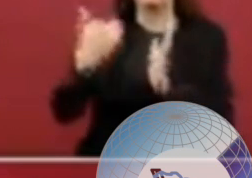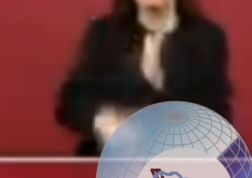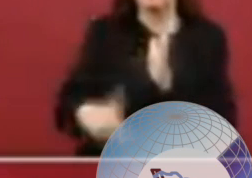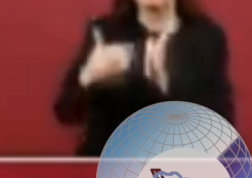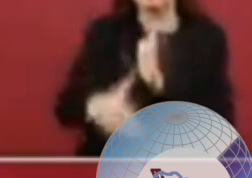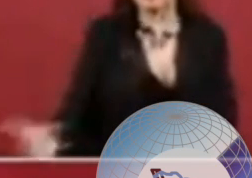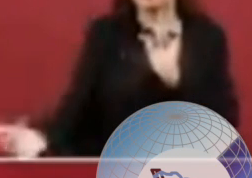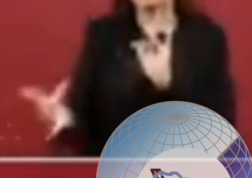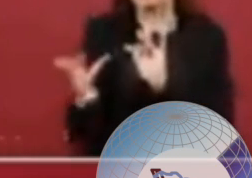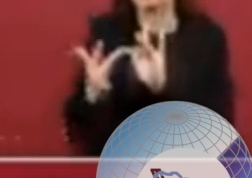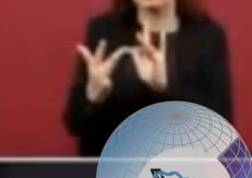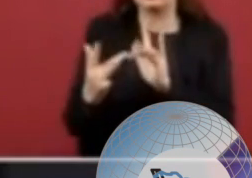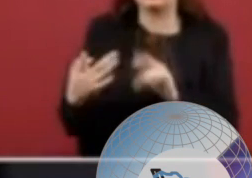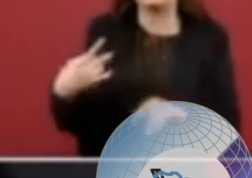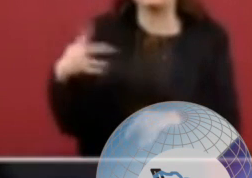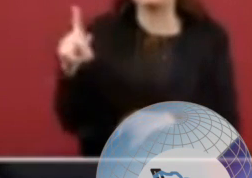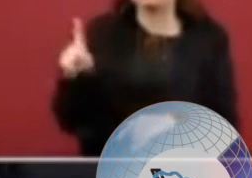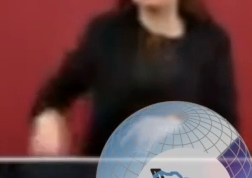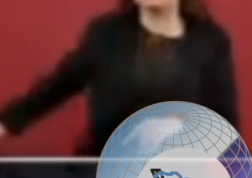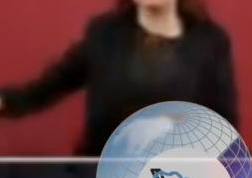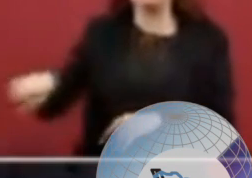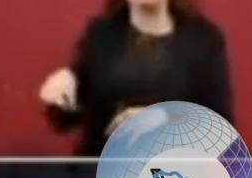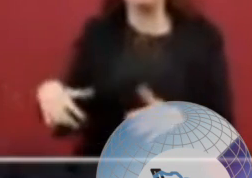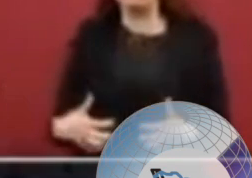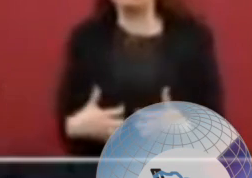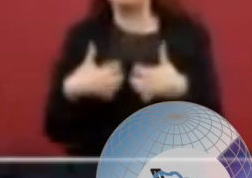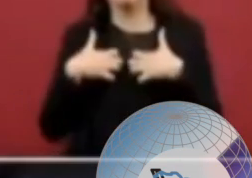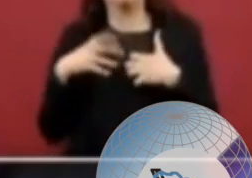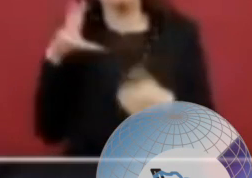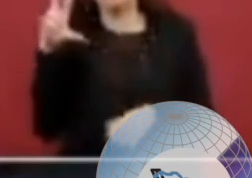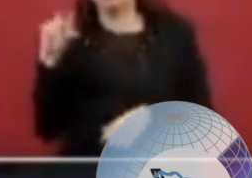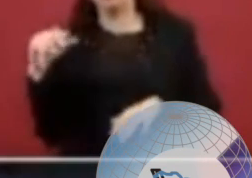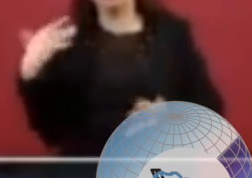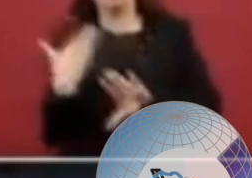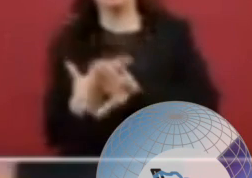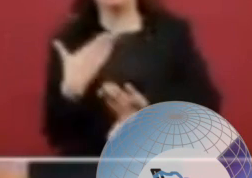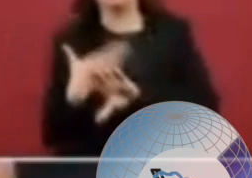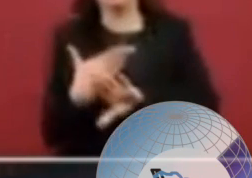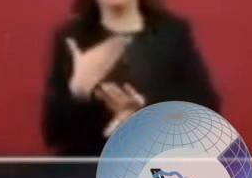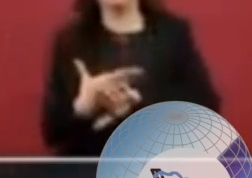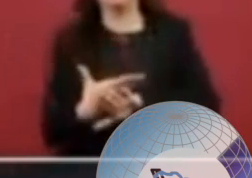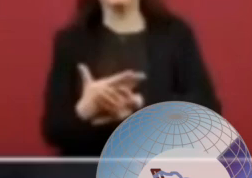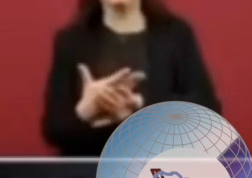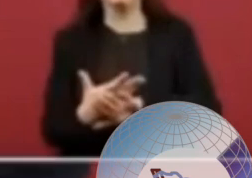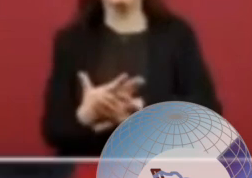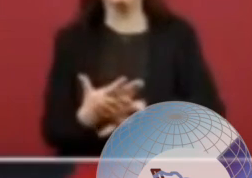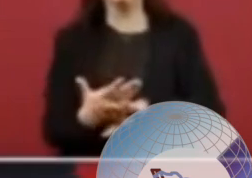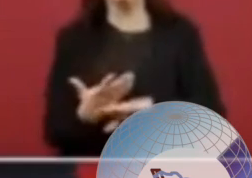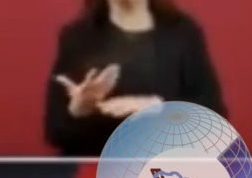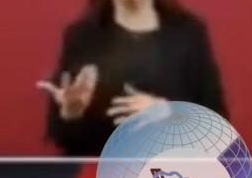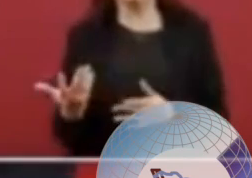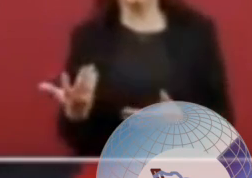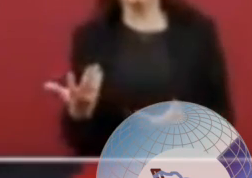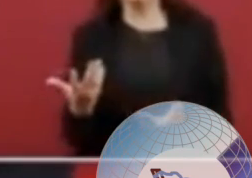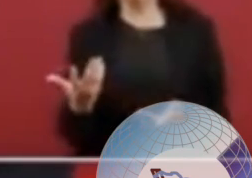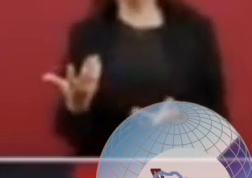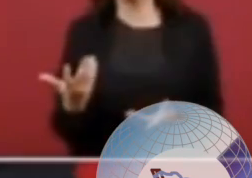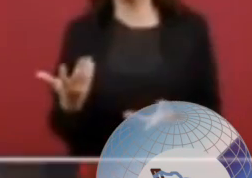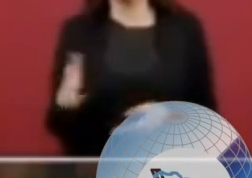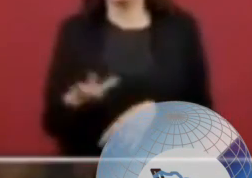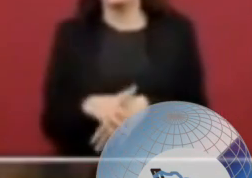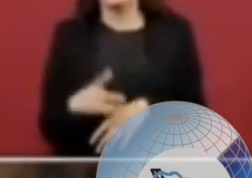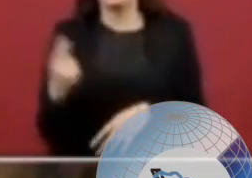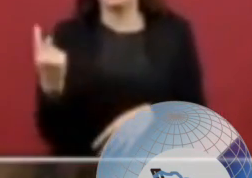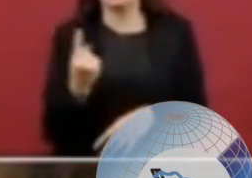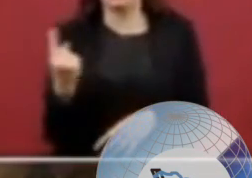pero hay oposición por lo que significó